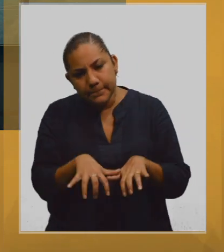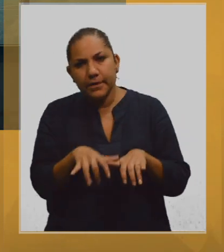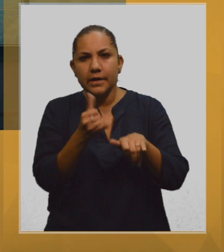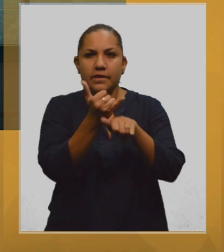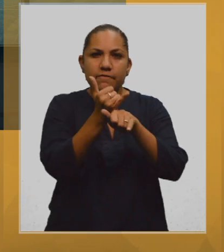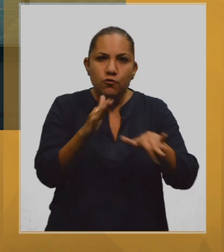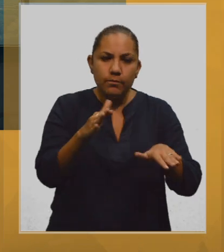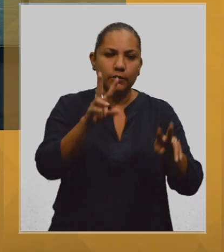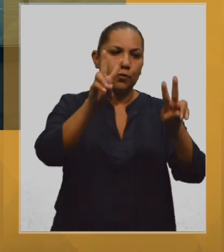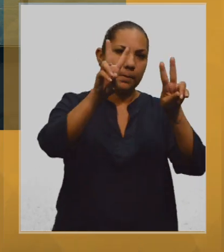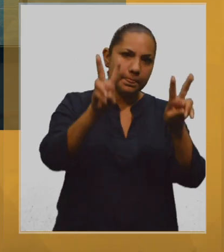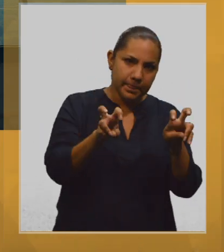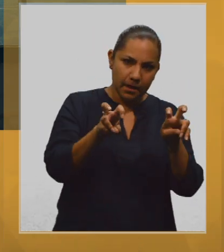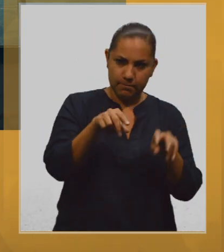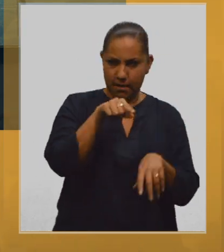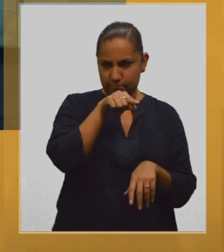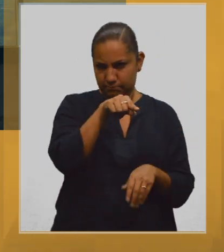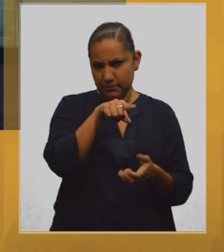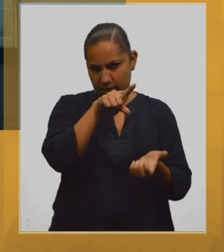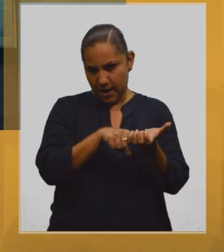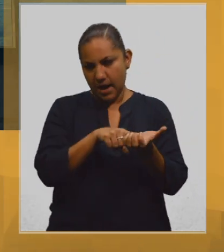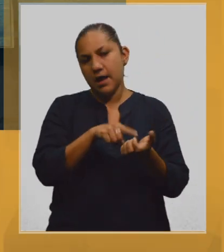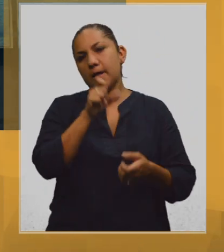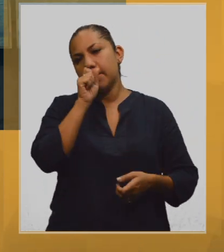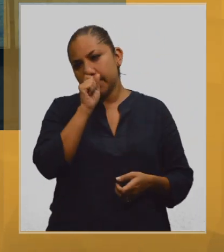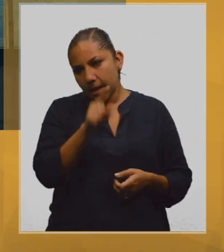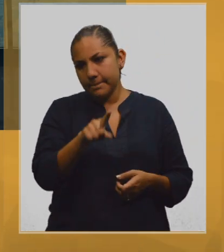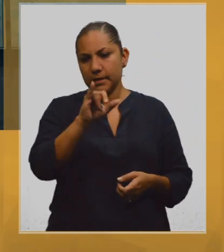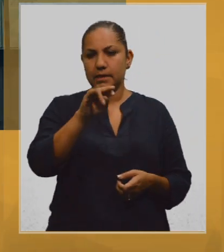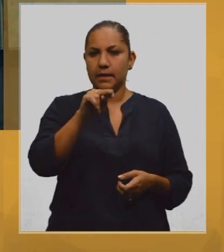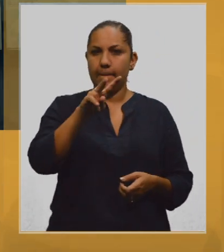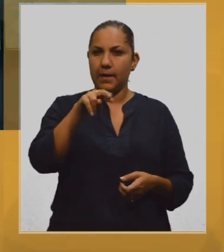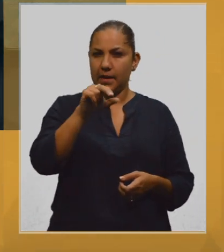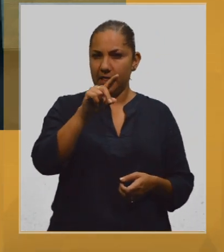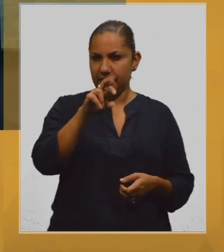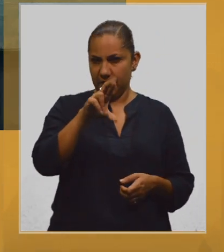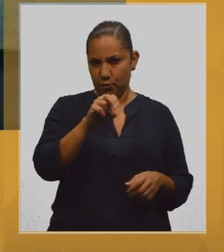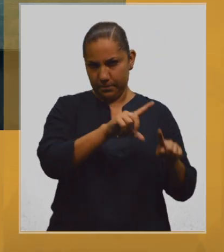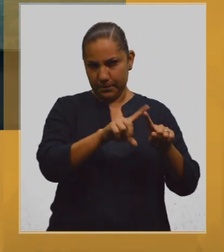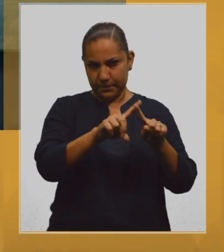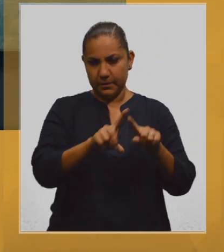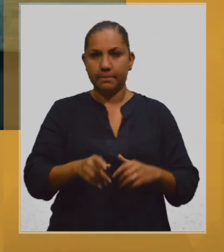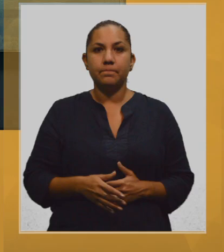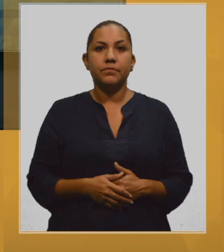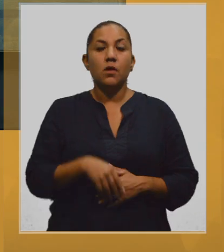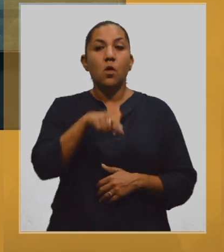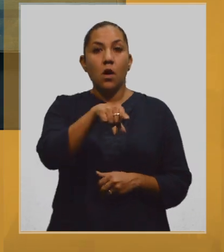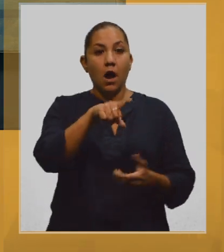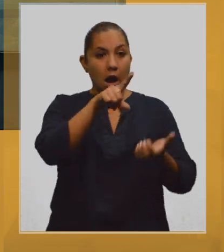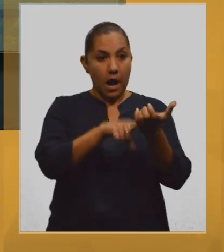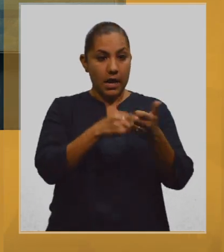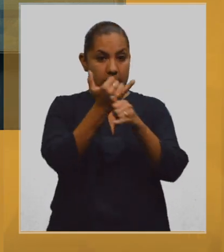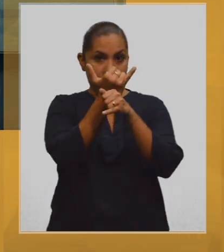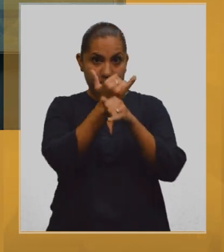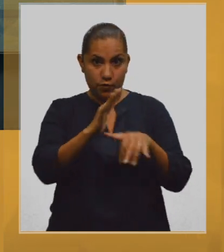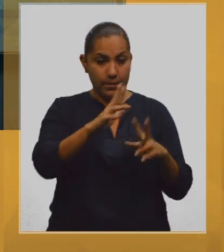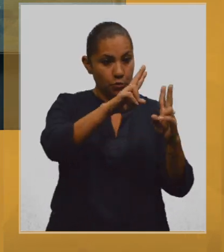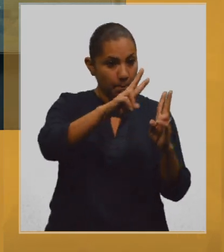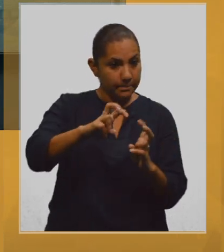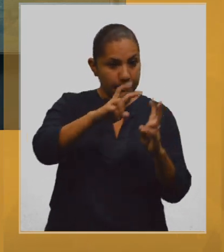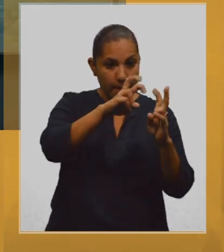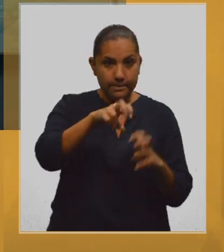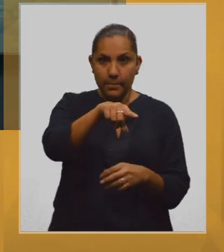cuerpo académico, su cuerpo científico, tiene una ventana mucho más amplia y mucho más grande para difundir ese